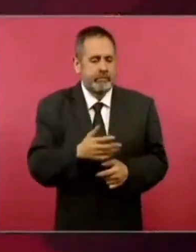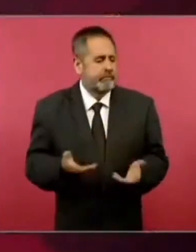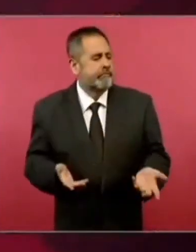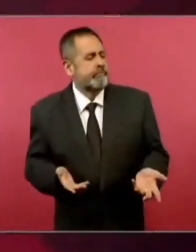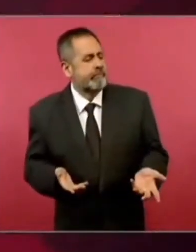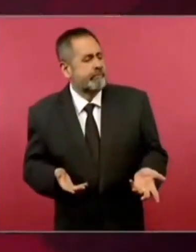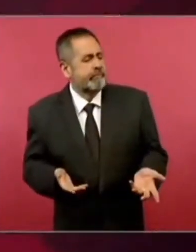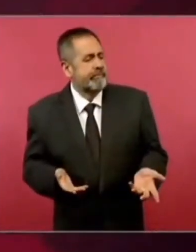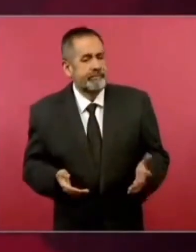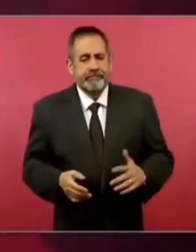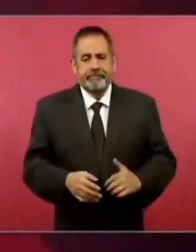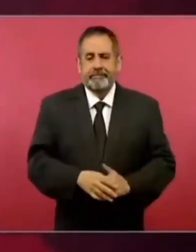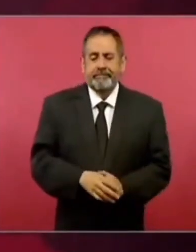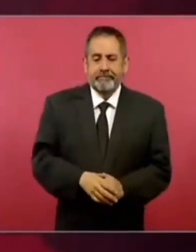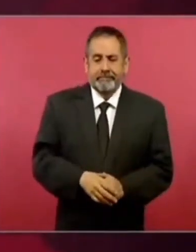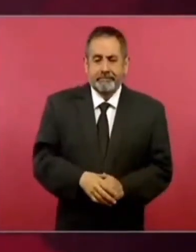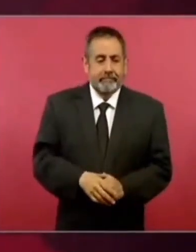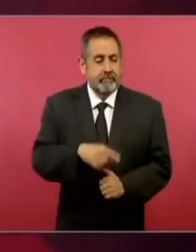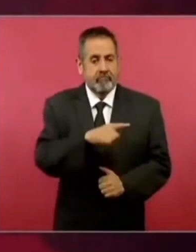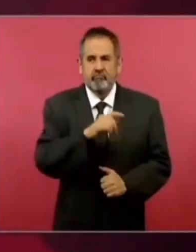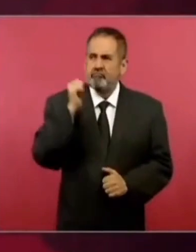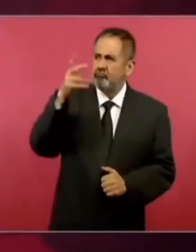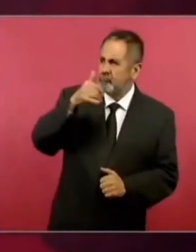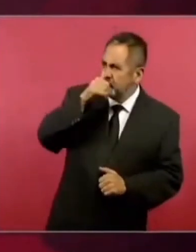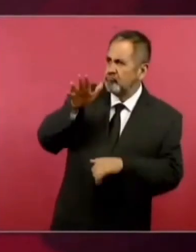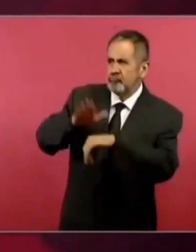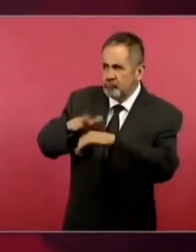nunca dijeron nada